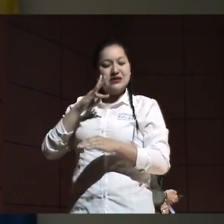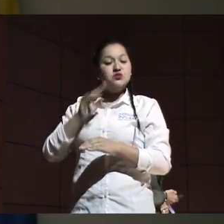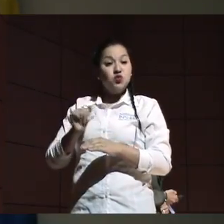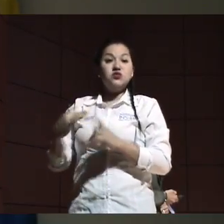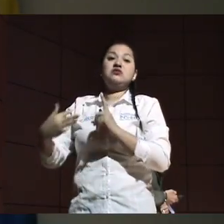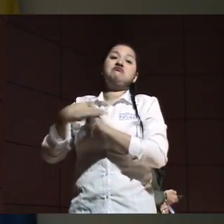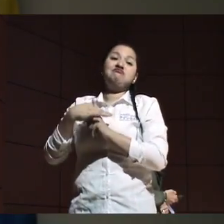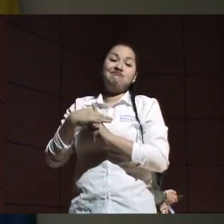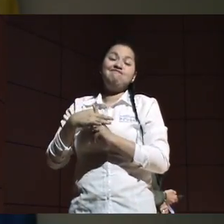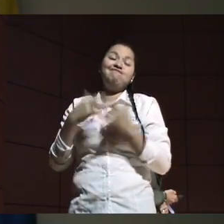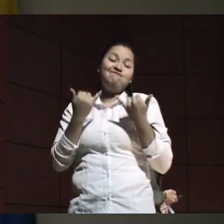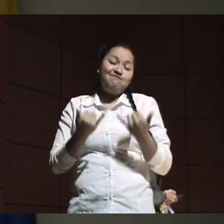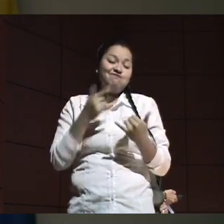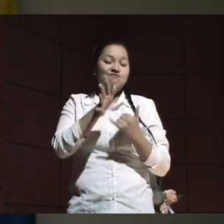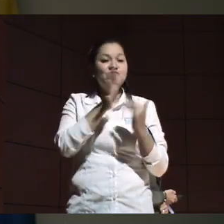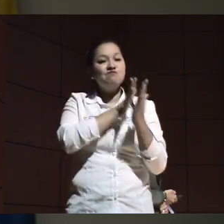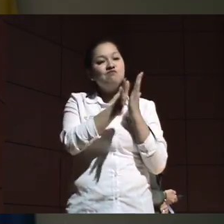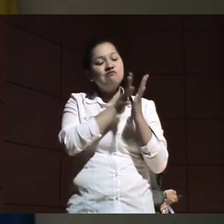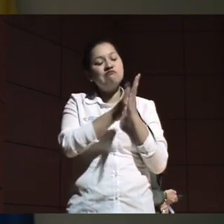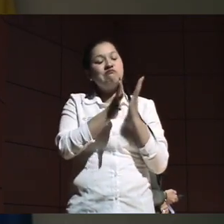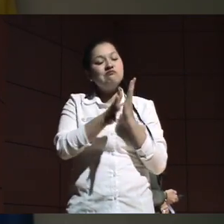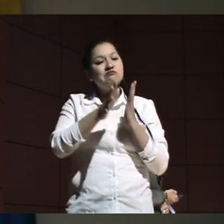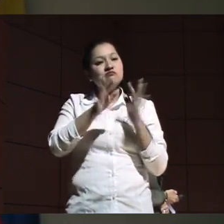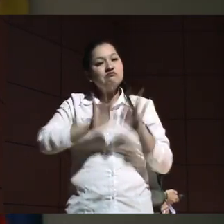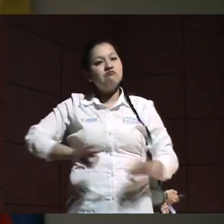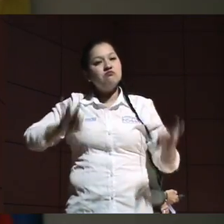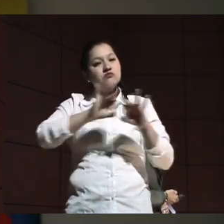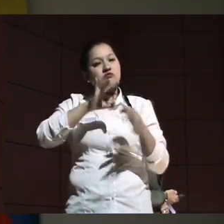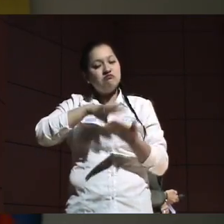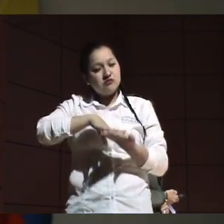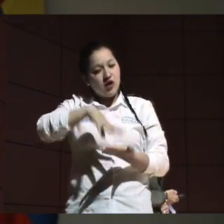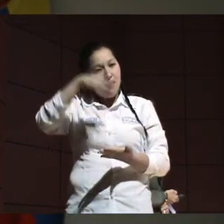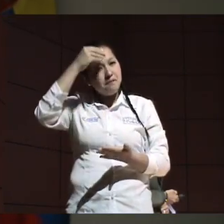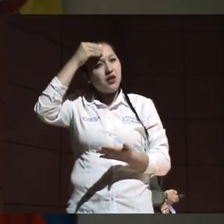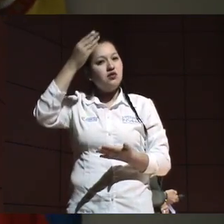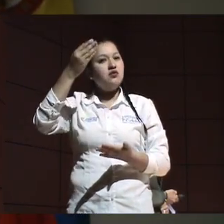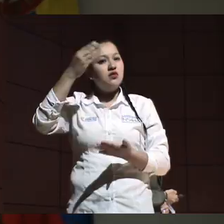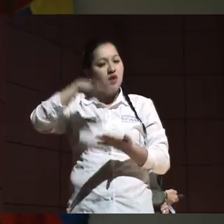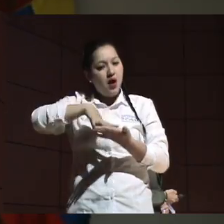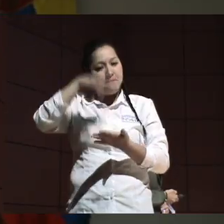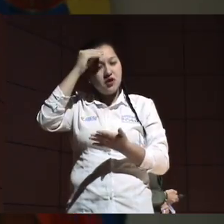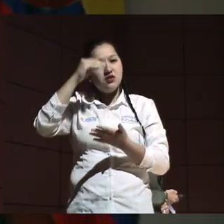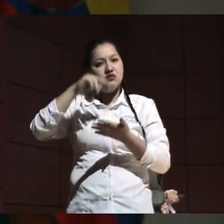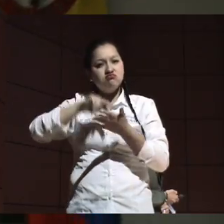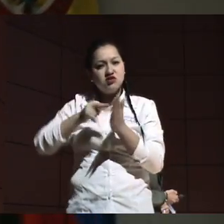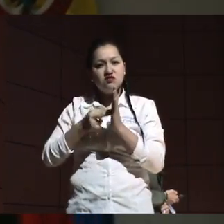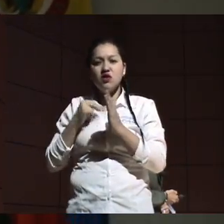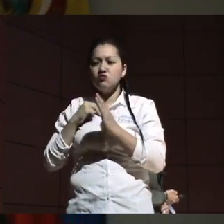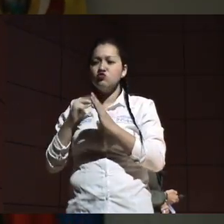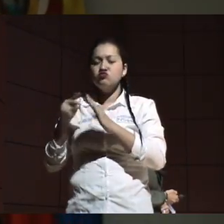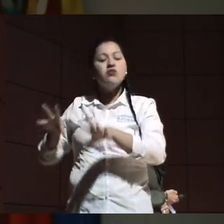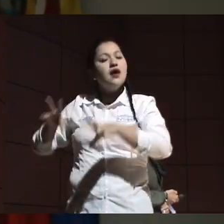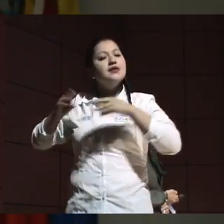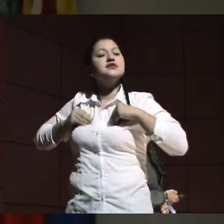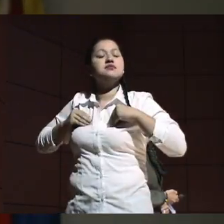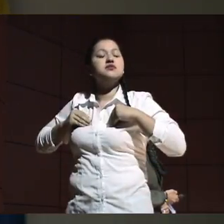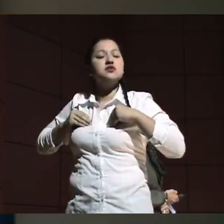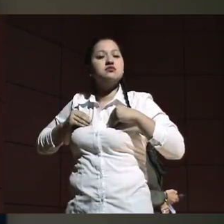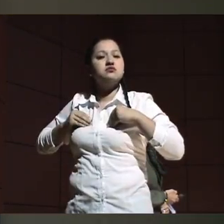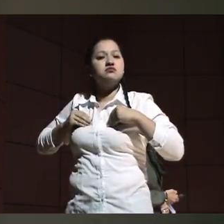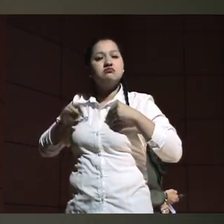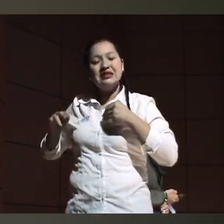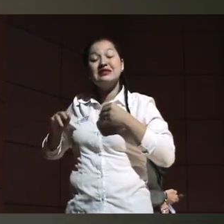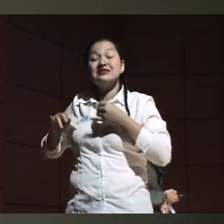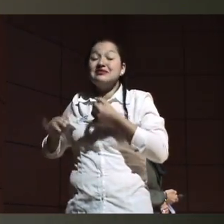afrontar es aprender y a reinventarse en un nuevo estilo, es adaptarse a la pérdida gradual de una independencia,